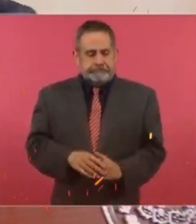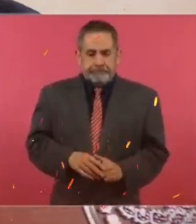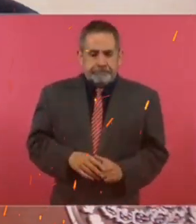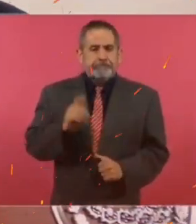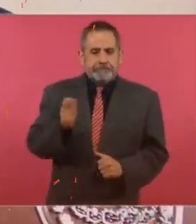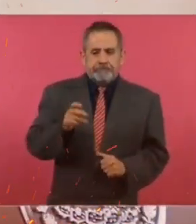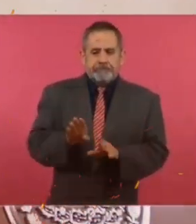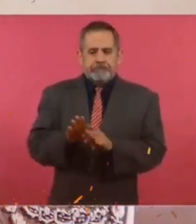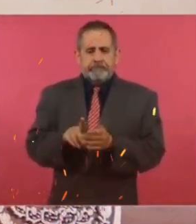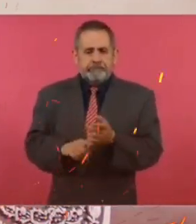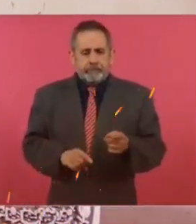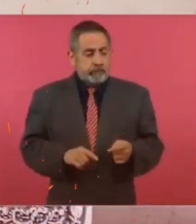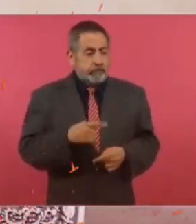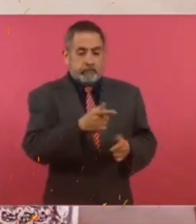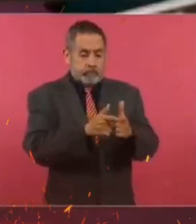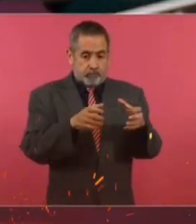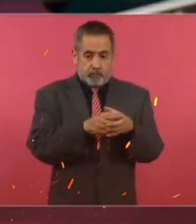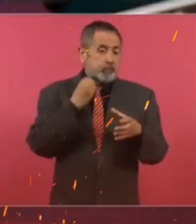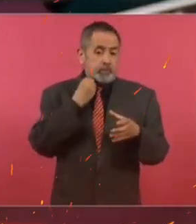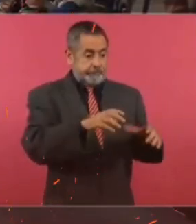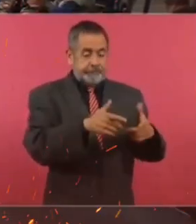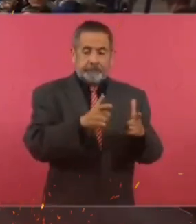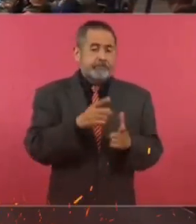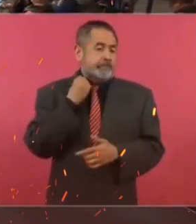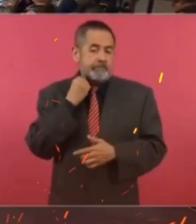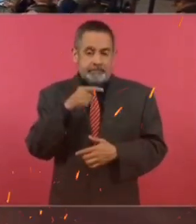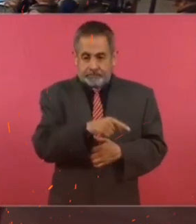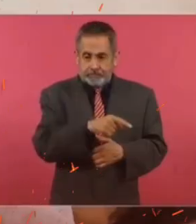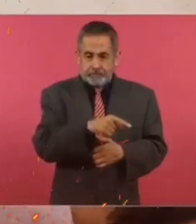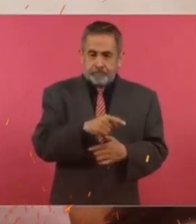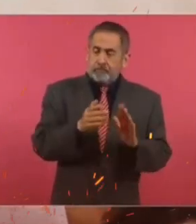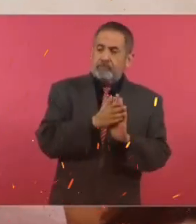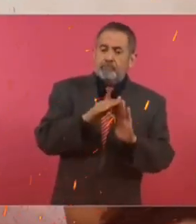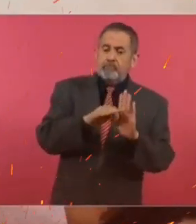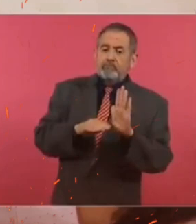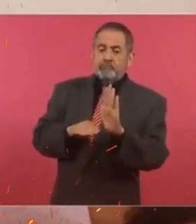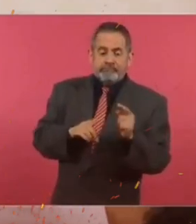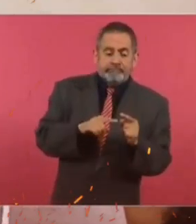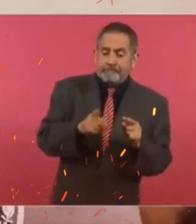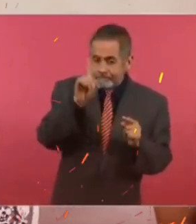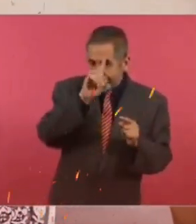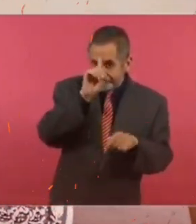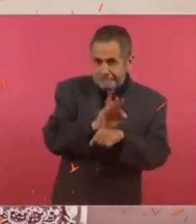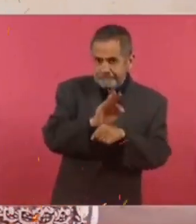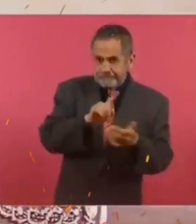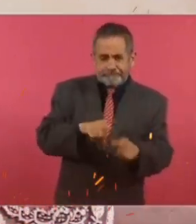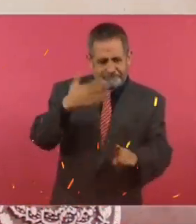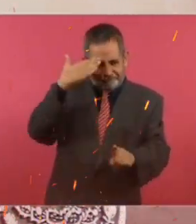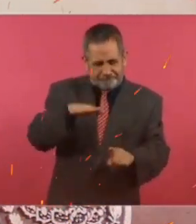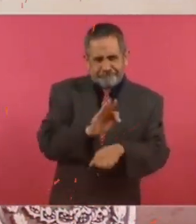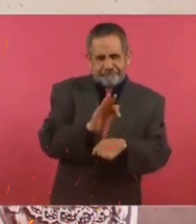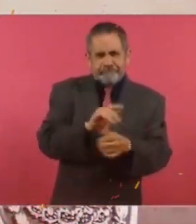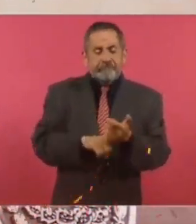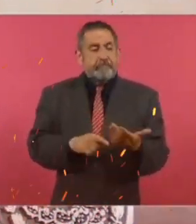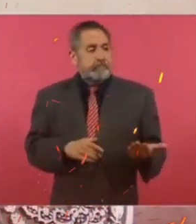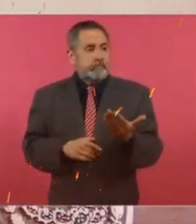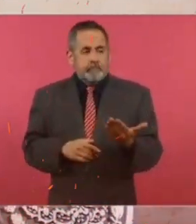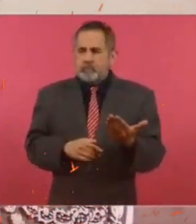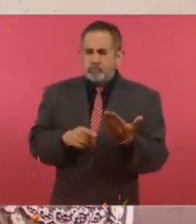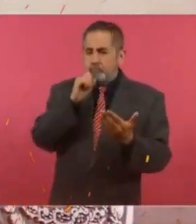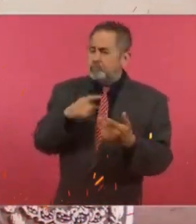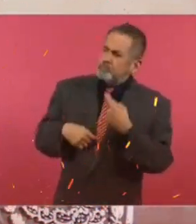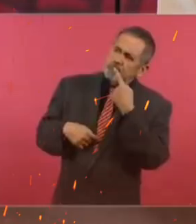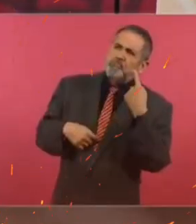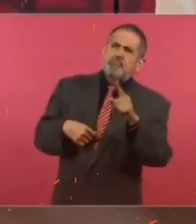además de esto, un grupo de abogados del mismo bloque conservador presentaron también, asesorando a la señora, presentaron una queja